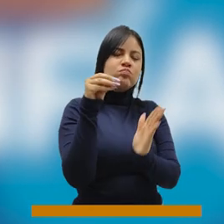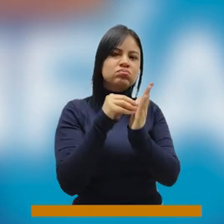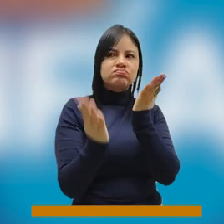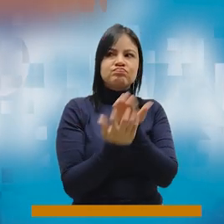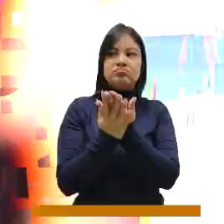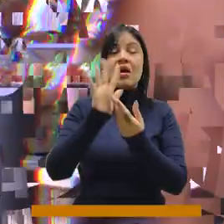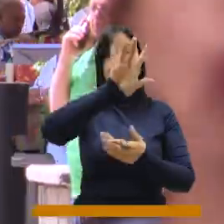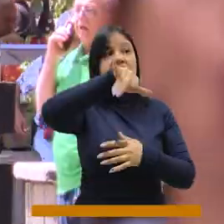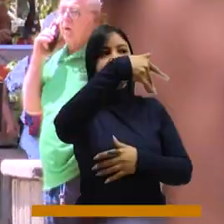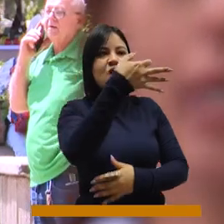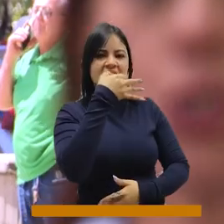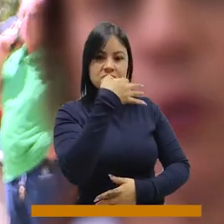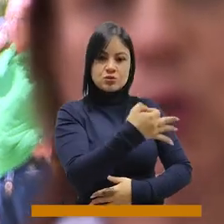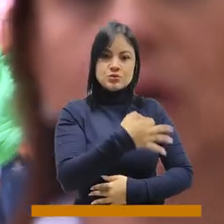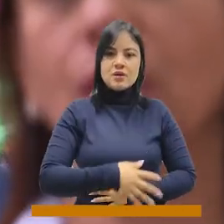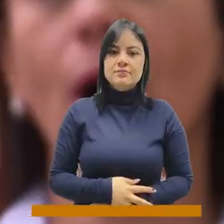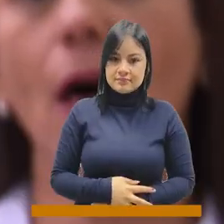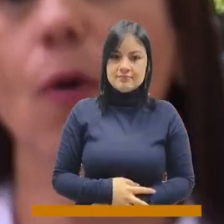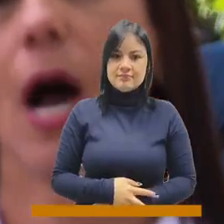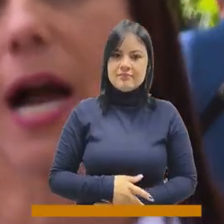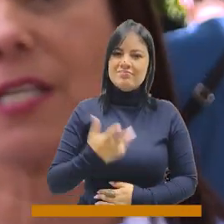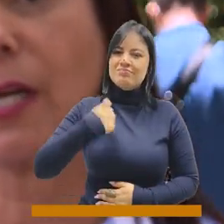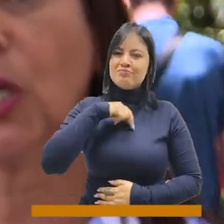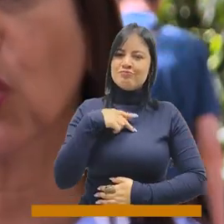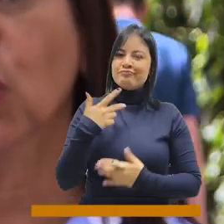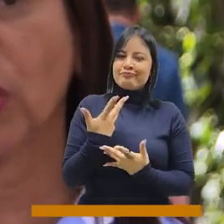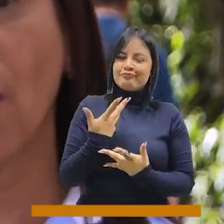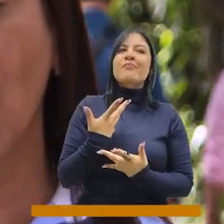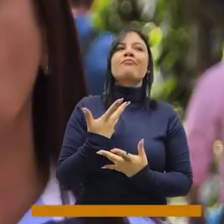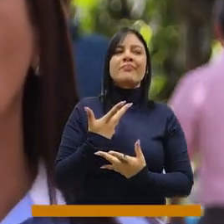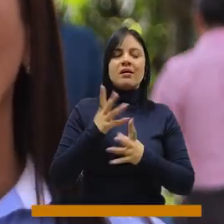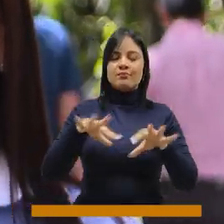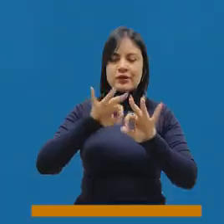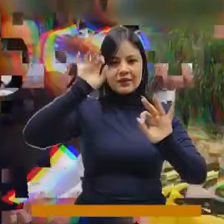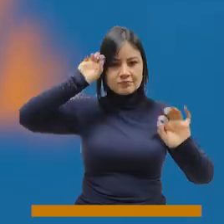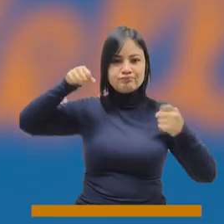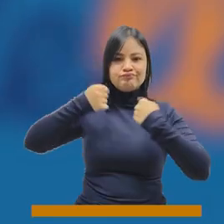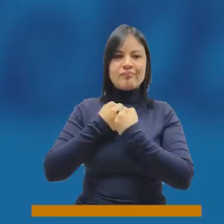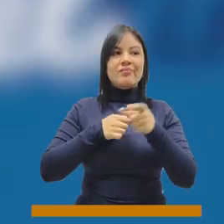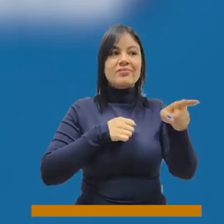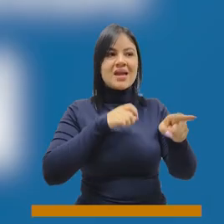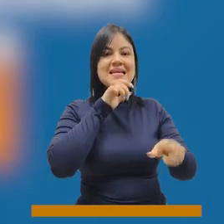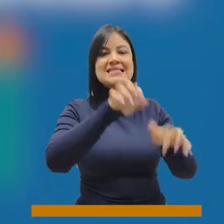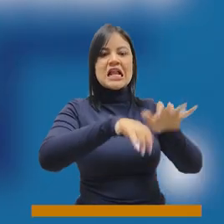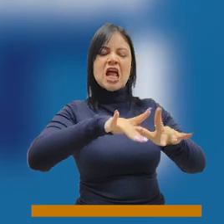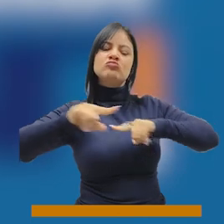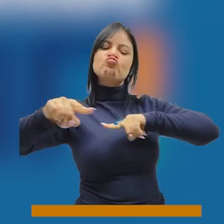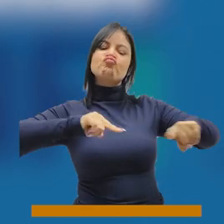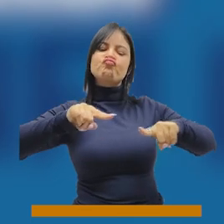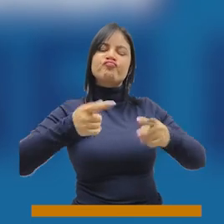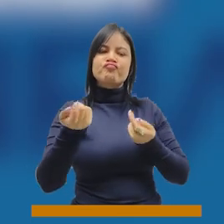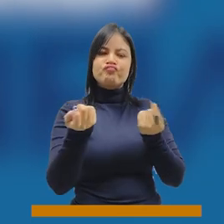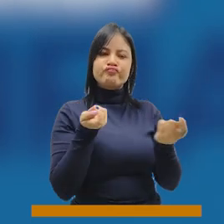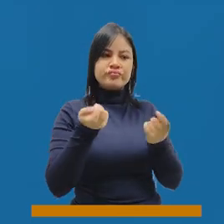para denunciar. Todo esto nos ha llevado a que se articule un trabajo con la Subsecretaría de Control y Gestión